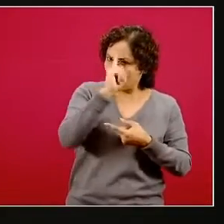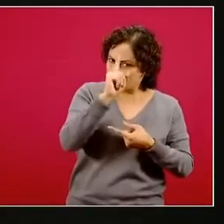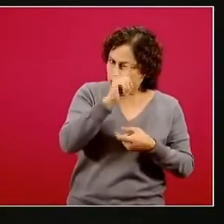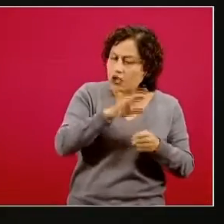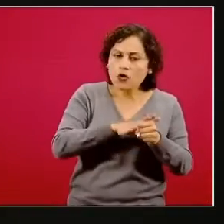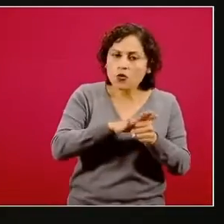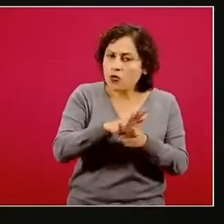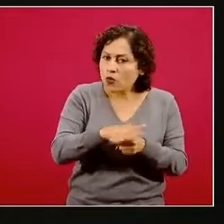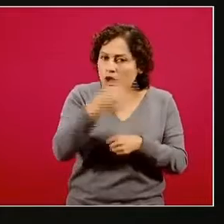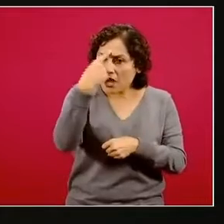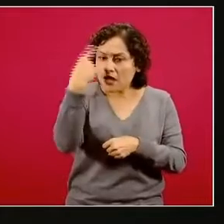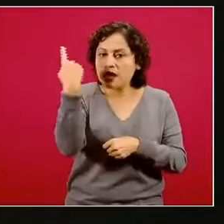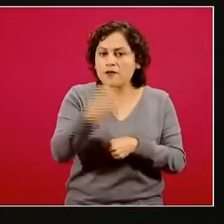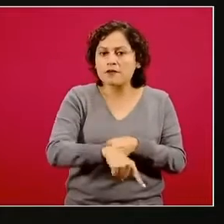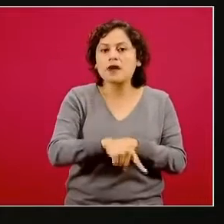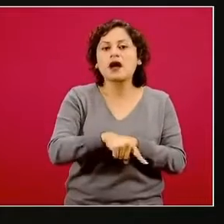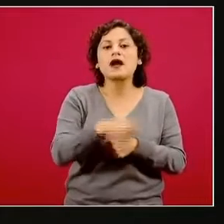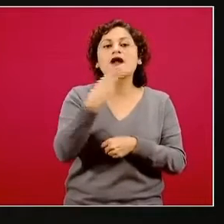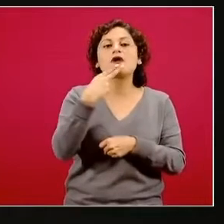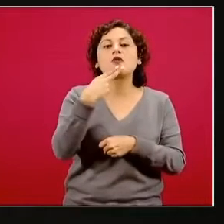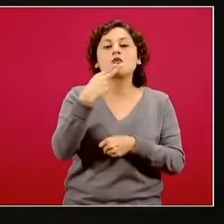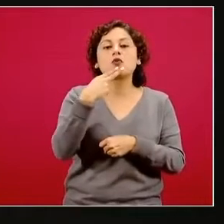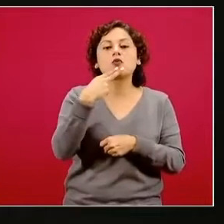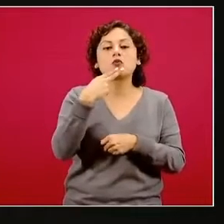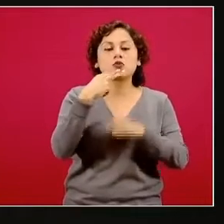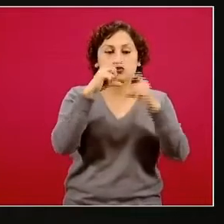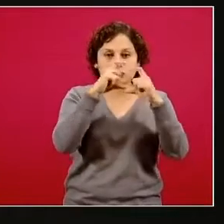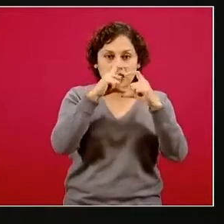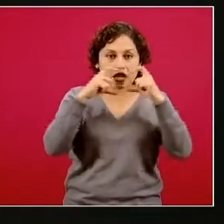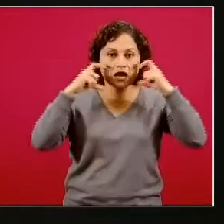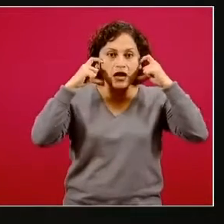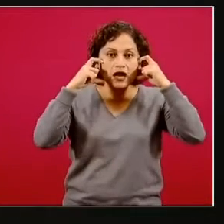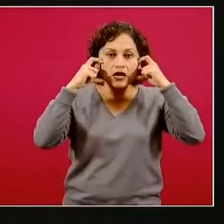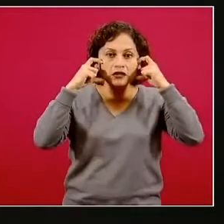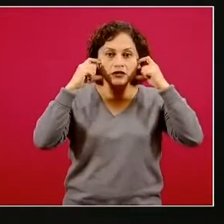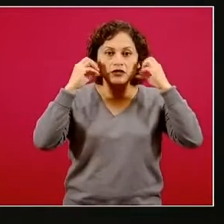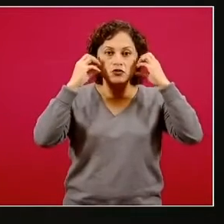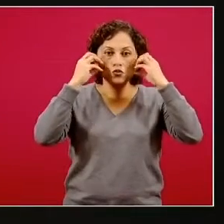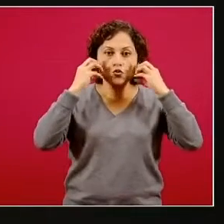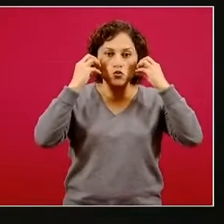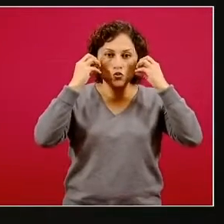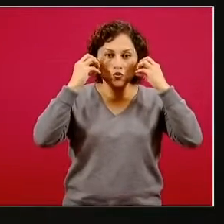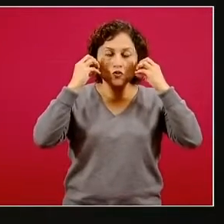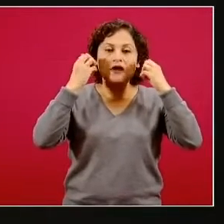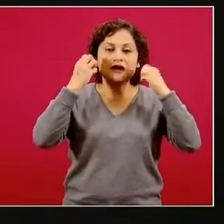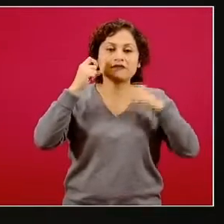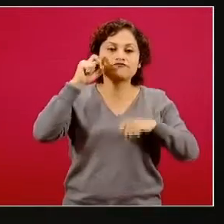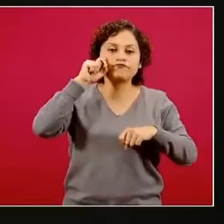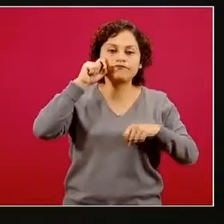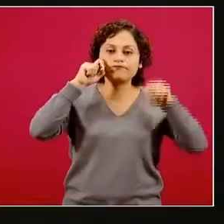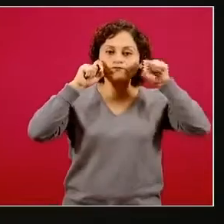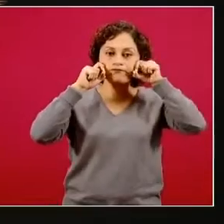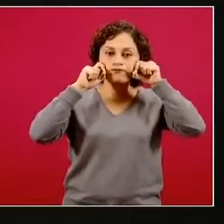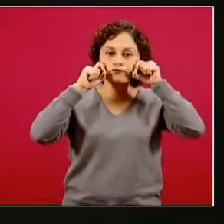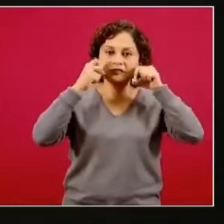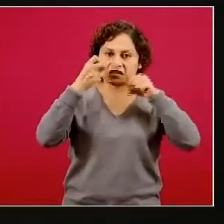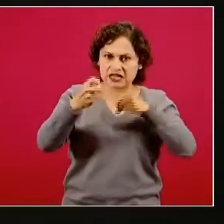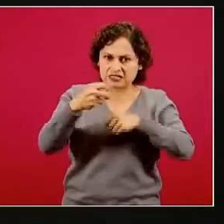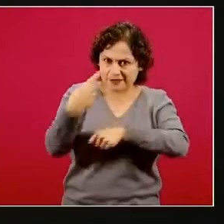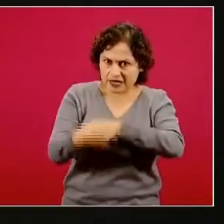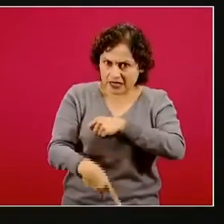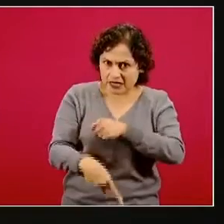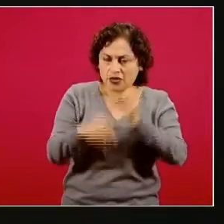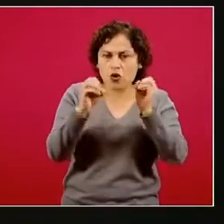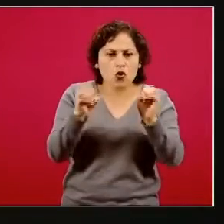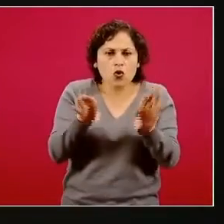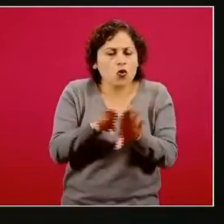recomendaciones al respecto de estas mascarillas con válvula, si presentan algún riesgo o alguna debilidad en cuanto a la protección que pueden brindar a esas otras